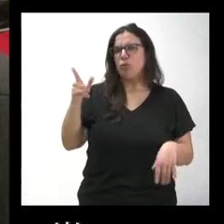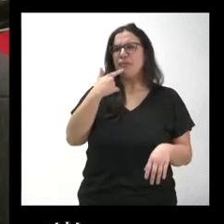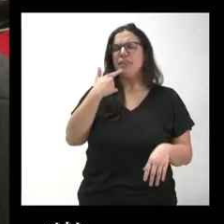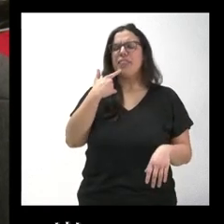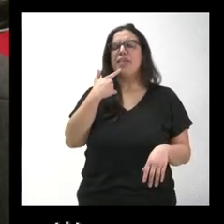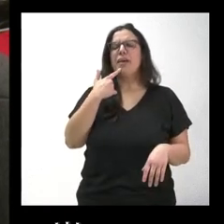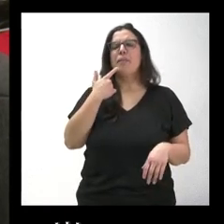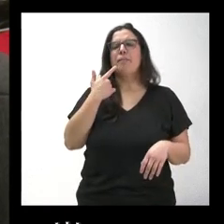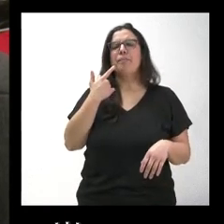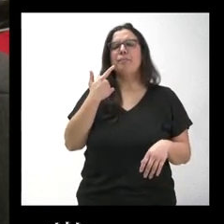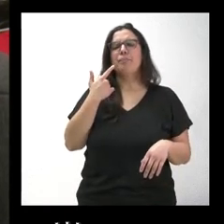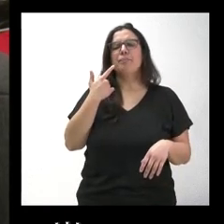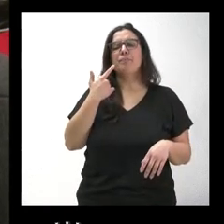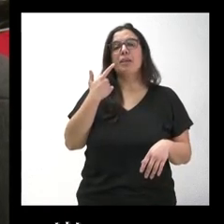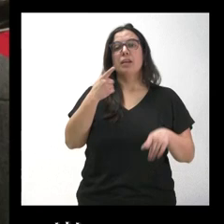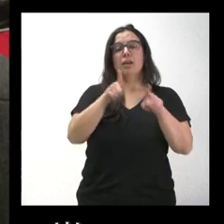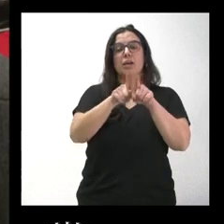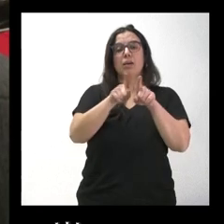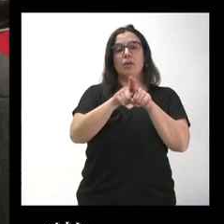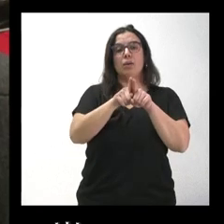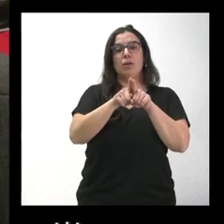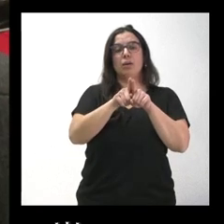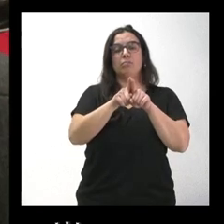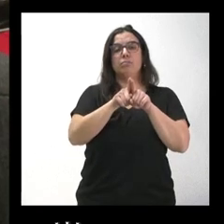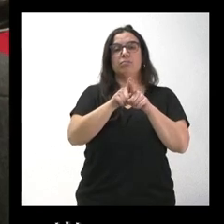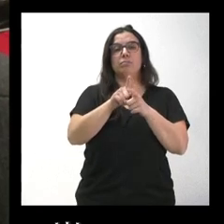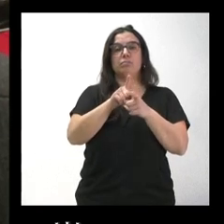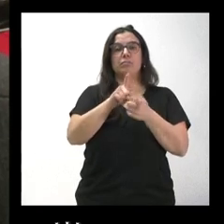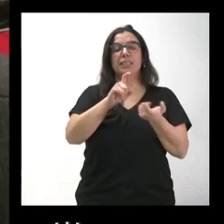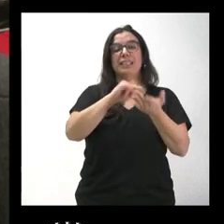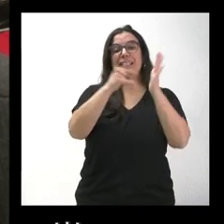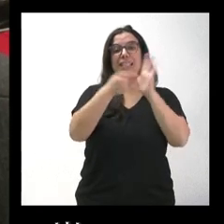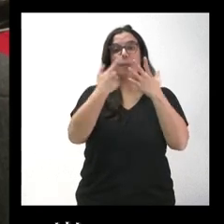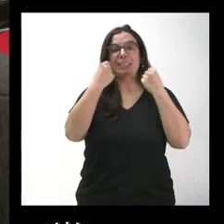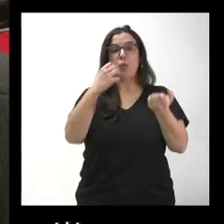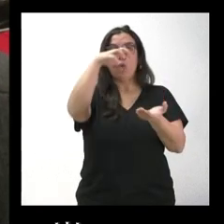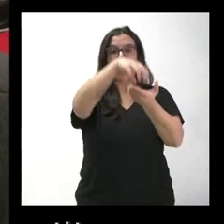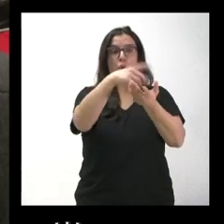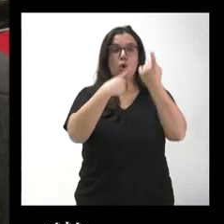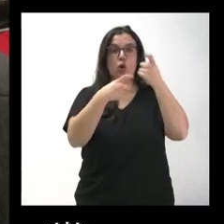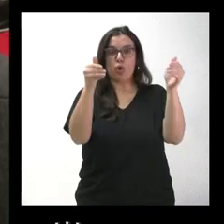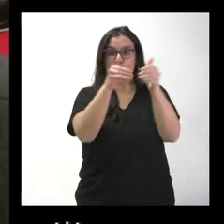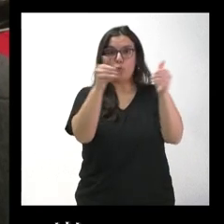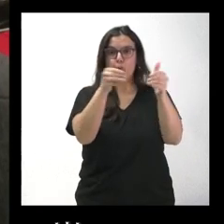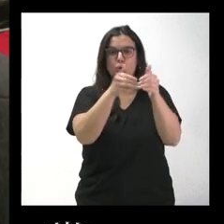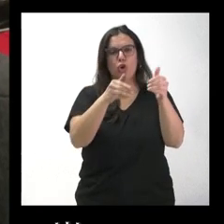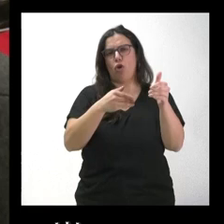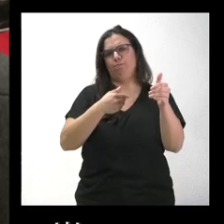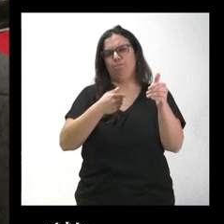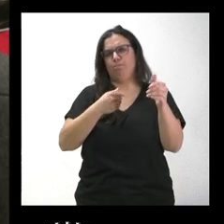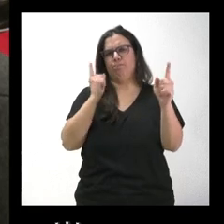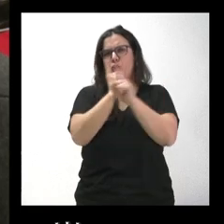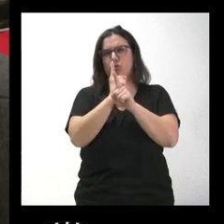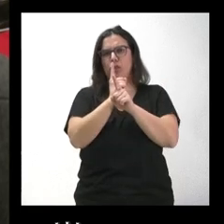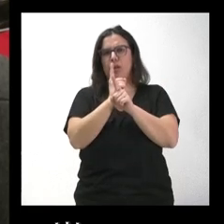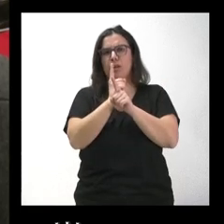en contra de la presencia de consultorios en el sistema de salud y dijo que son los pacientes los que tienen que ir al médico